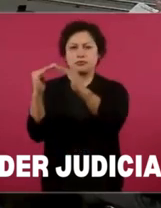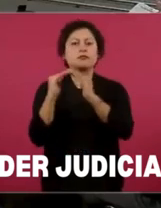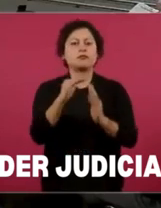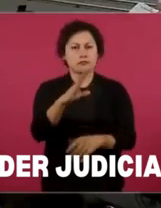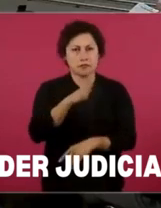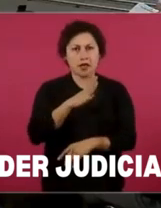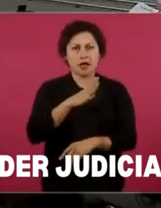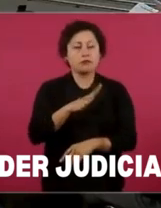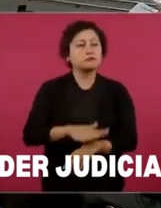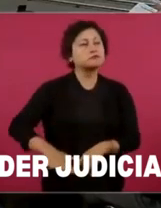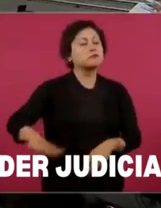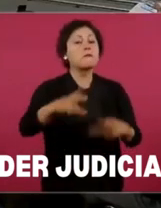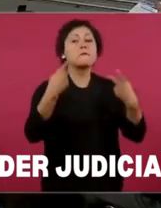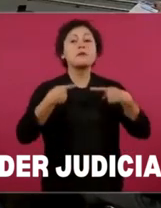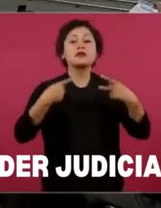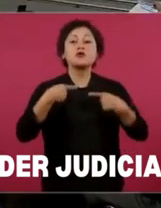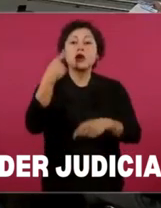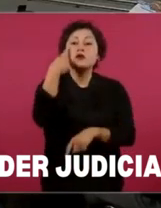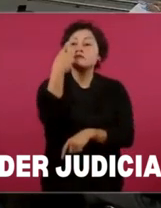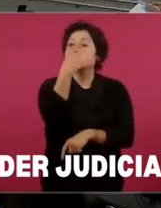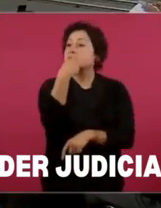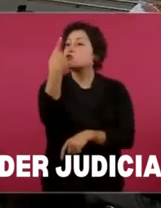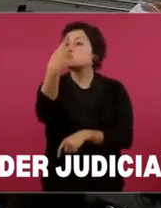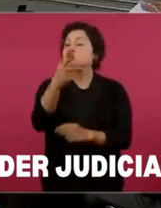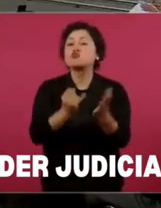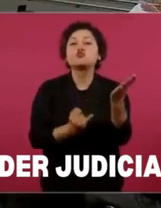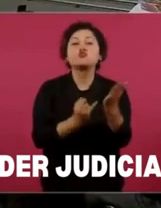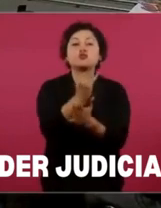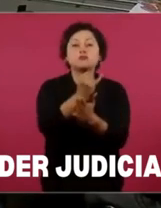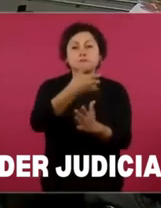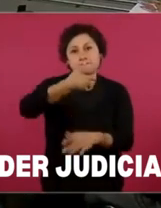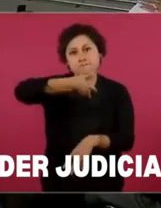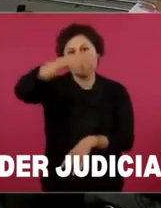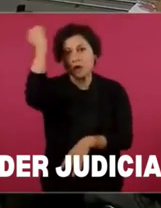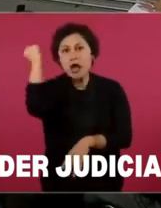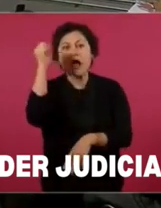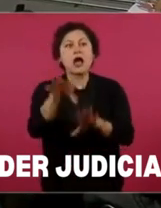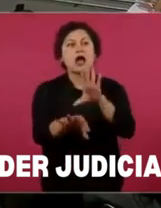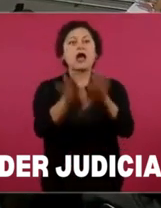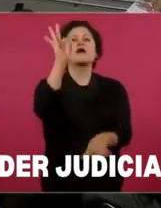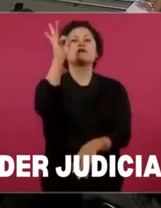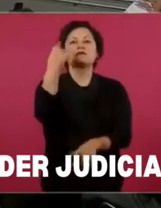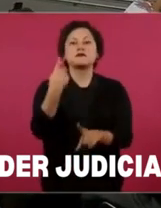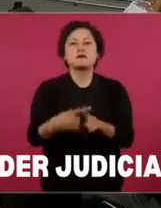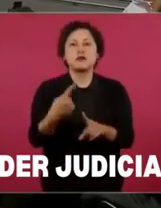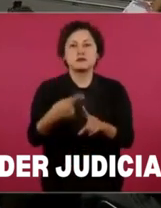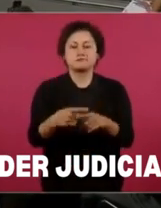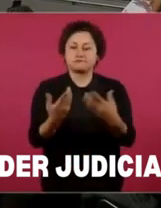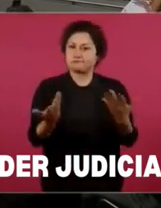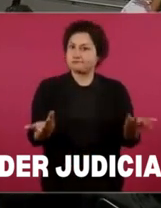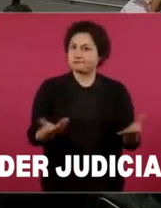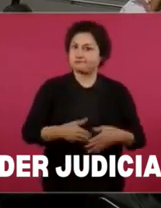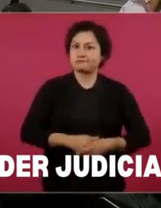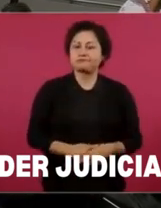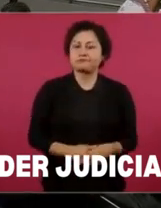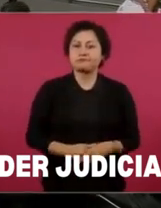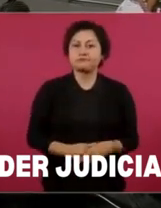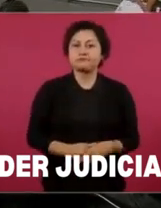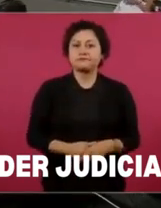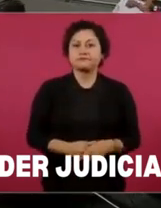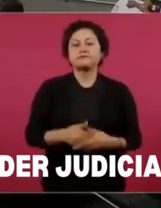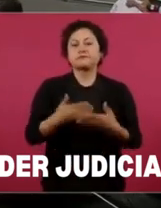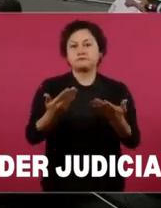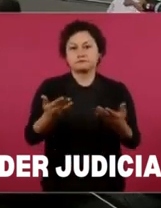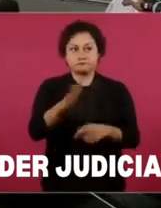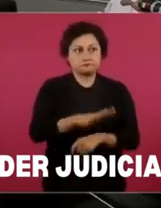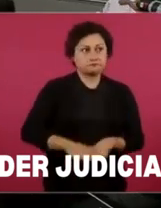elige a sus representantes, que el pueblo elige a los servidores